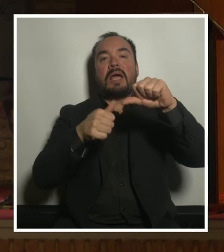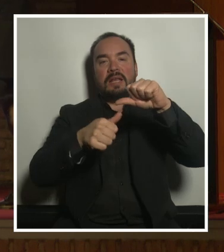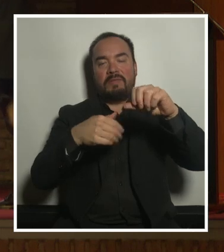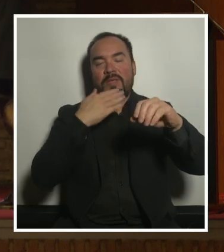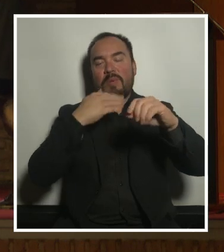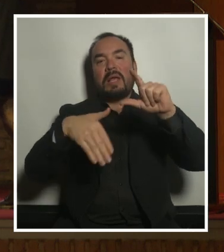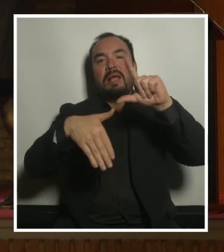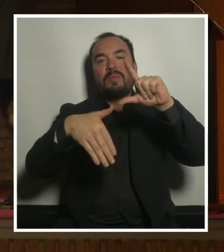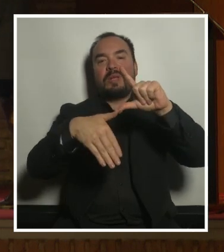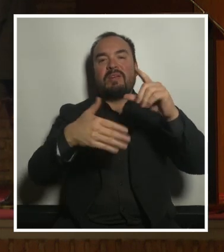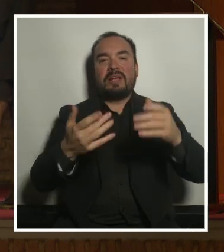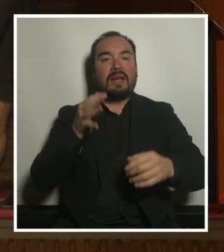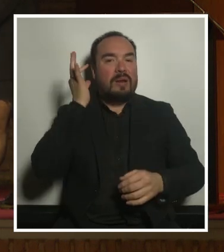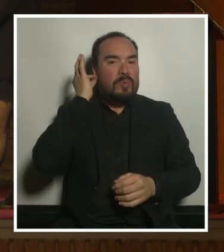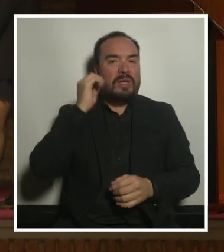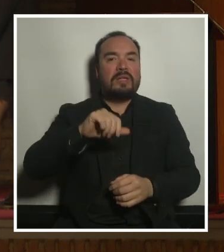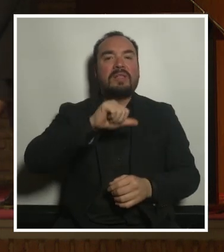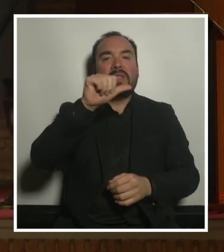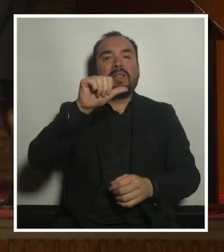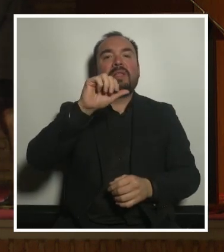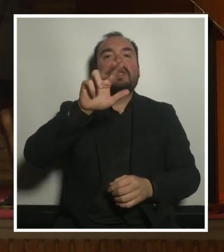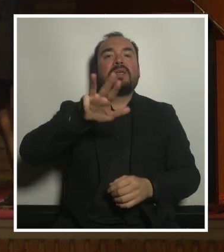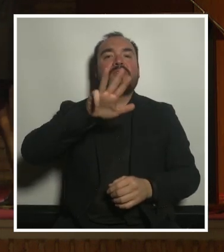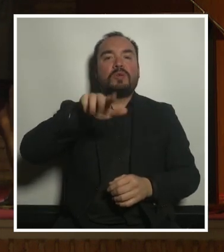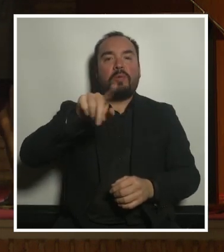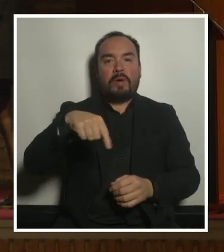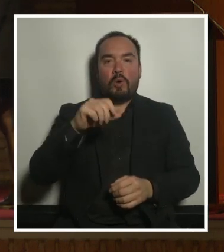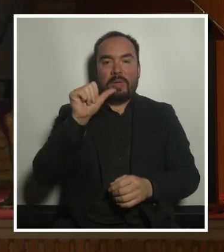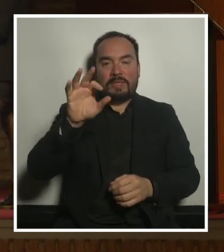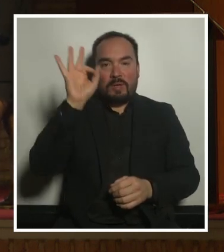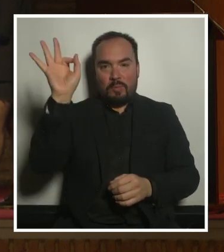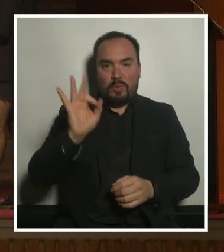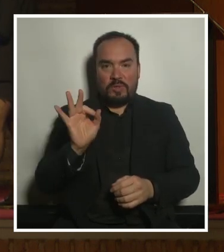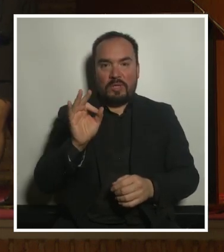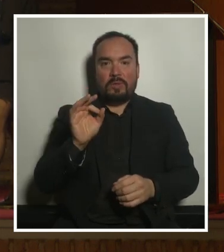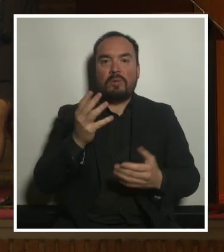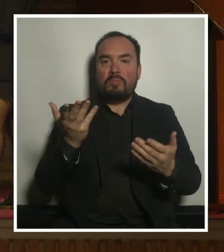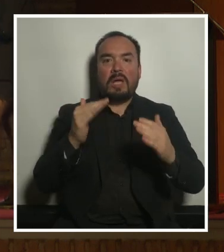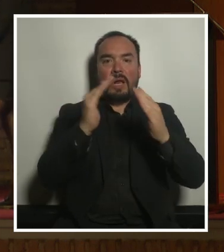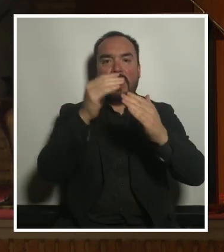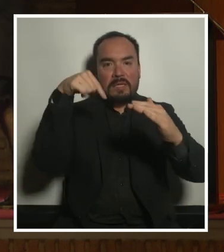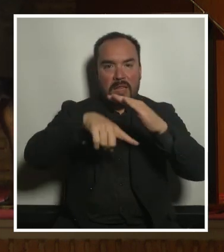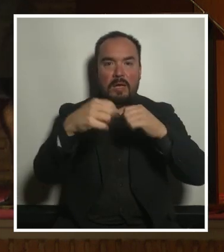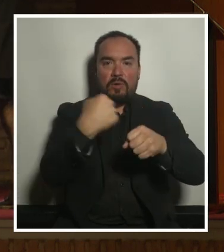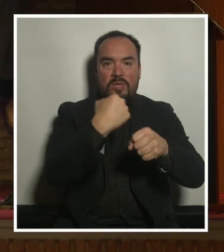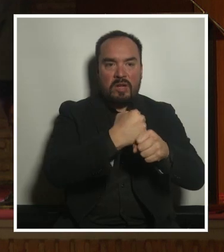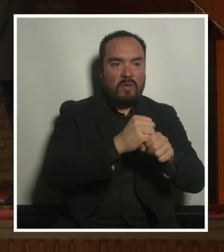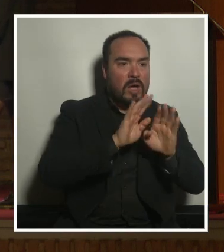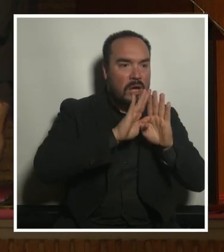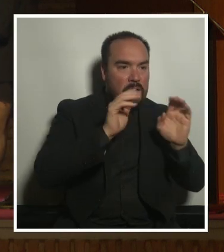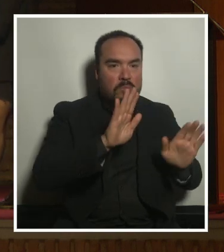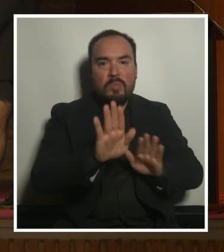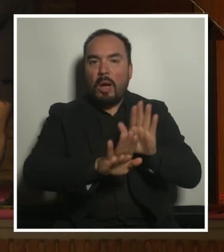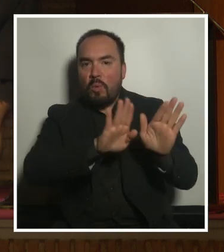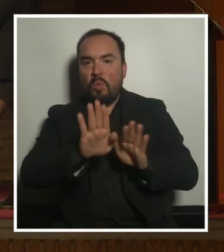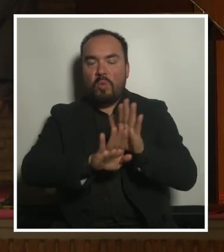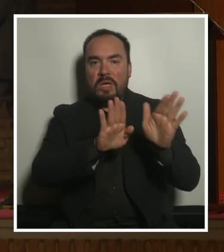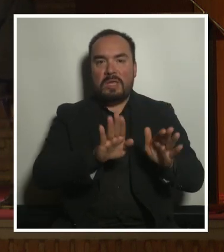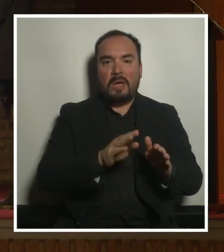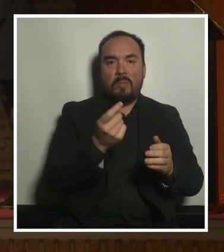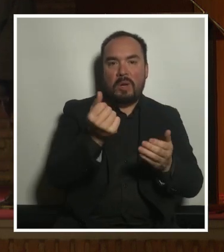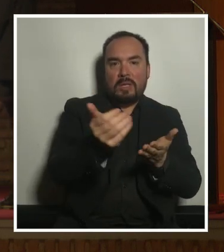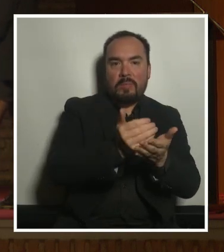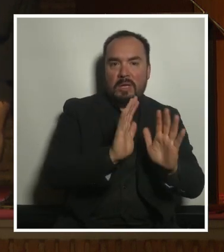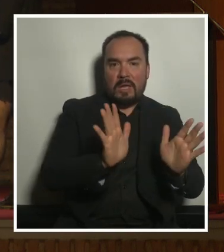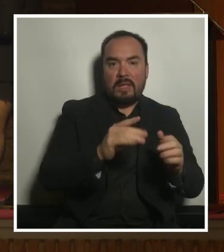19,6% de su tiempo al trabajo doméstico y de cuidados y no remunerados, mientras que los hombres un 7